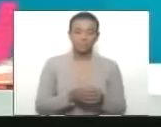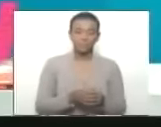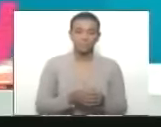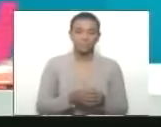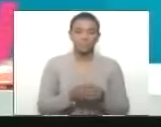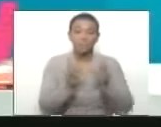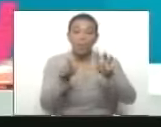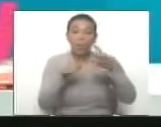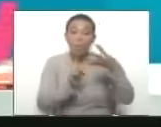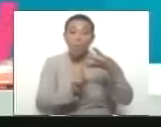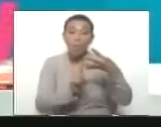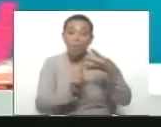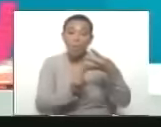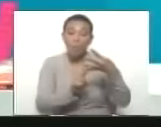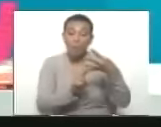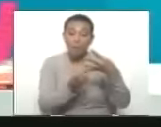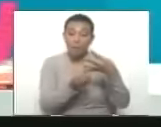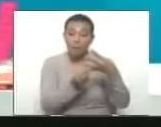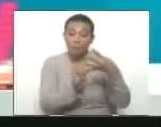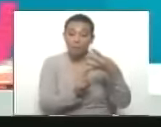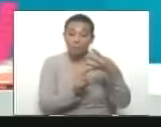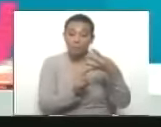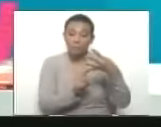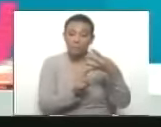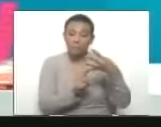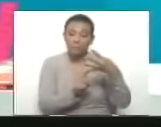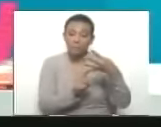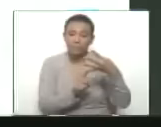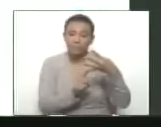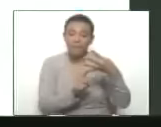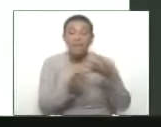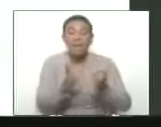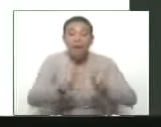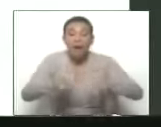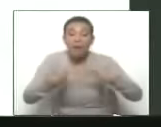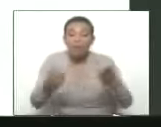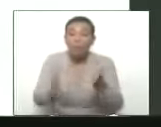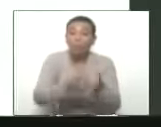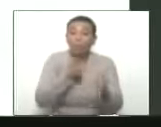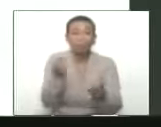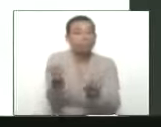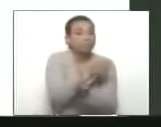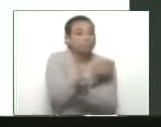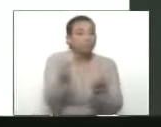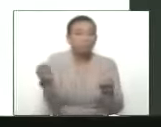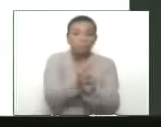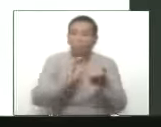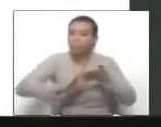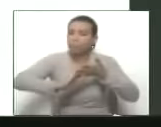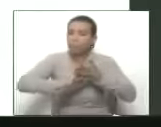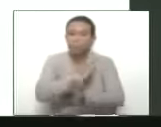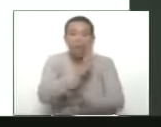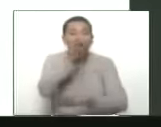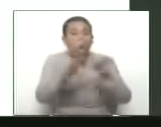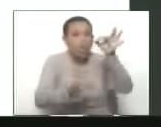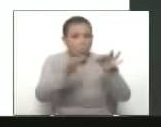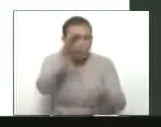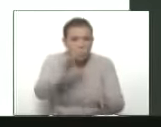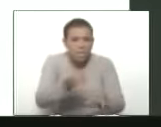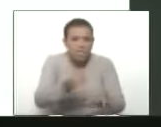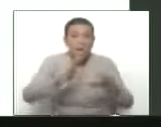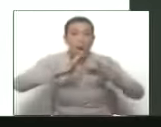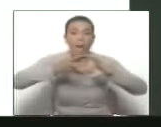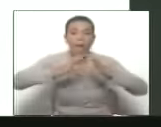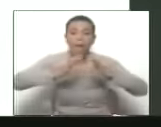Cuarto vértice. El vértice de la erradicación de la violencia contra la mujer y la justicia de